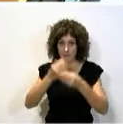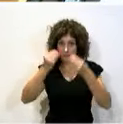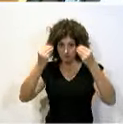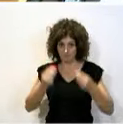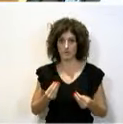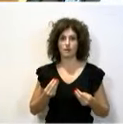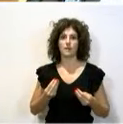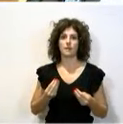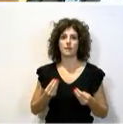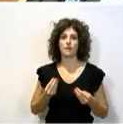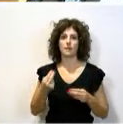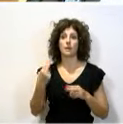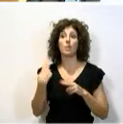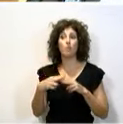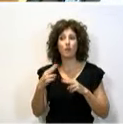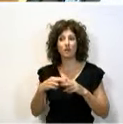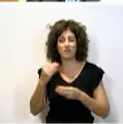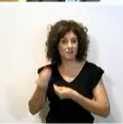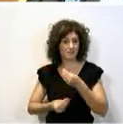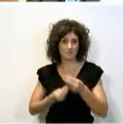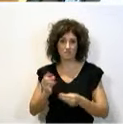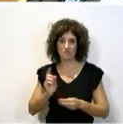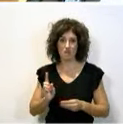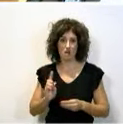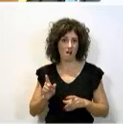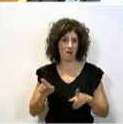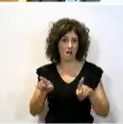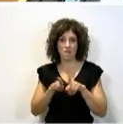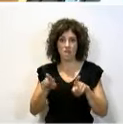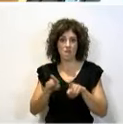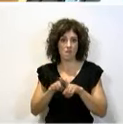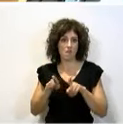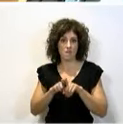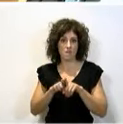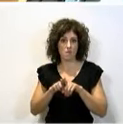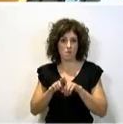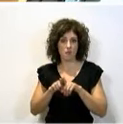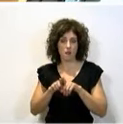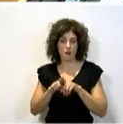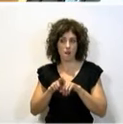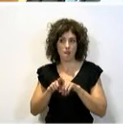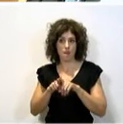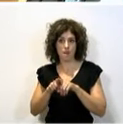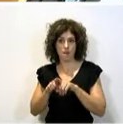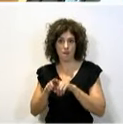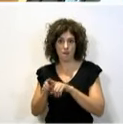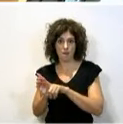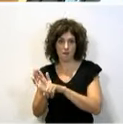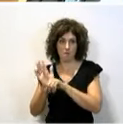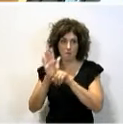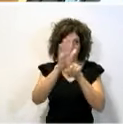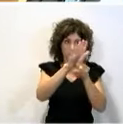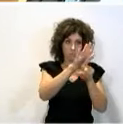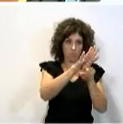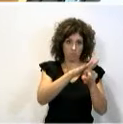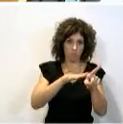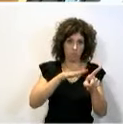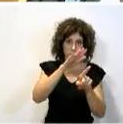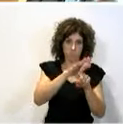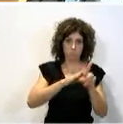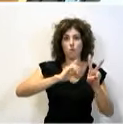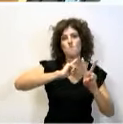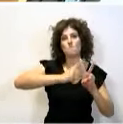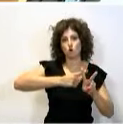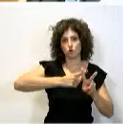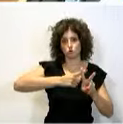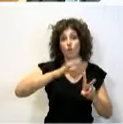no hagan sus políticas como si dependieran de ellos, que es que van camino de ir haciéndolas una a otra. Porque, desde luego,